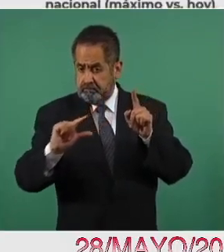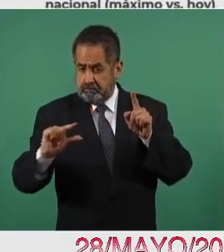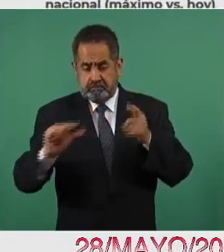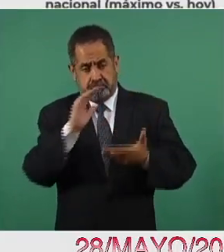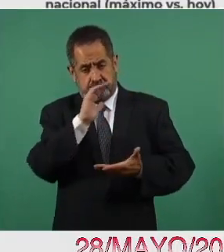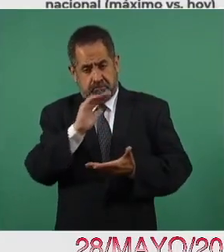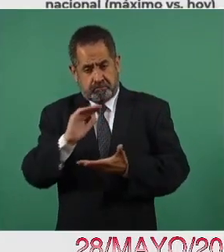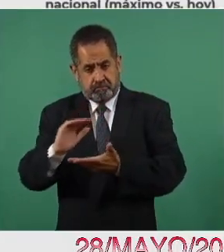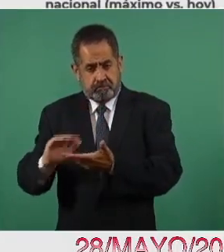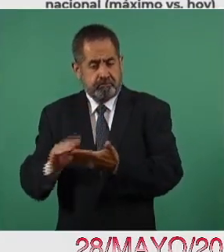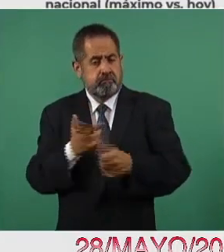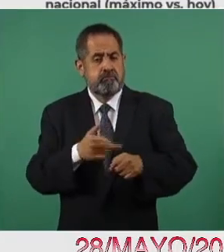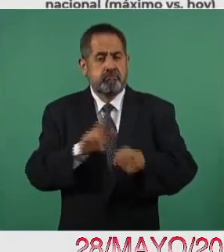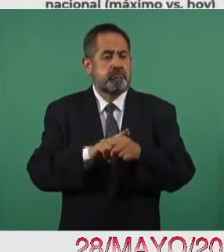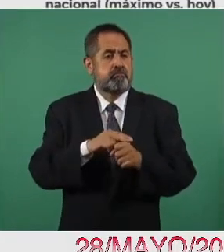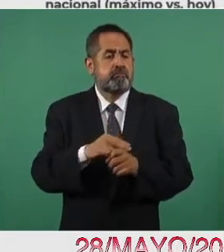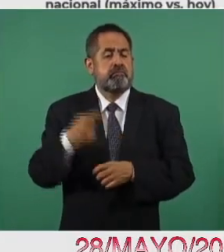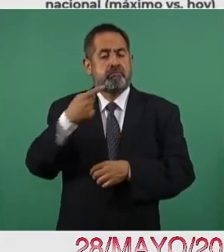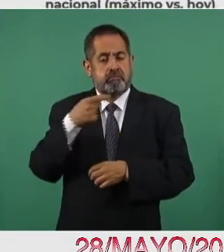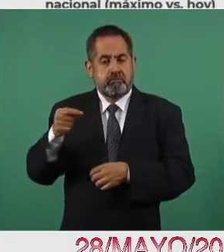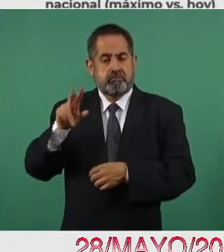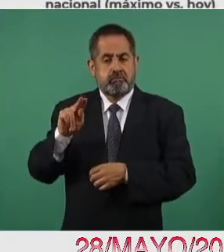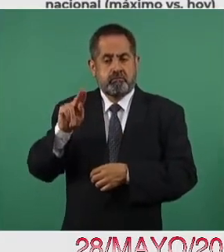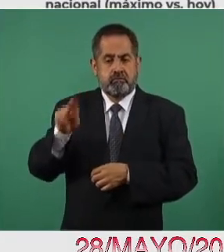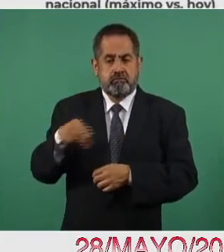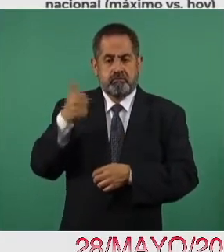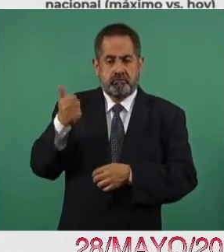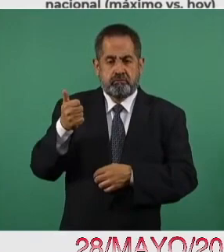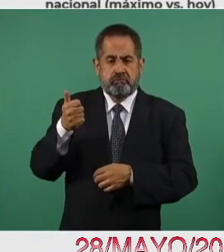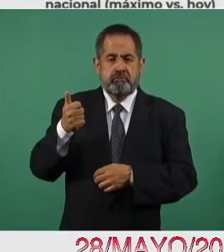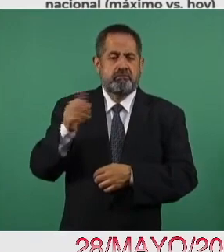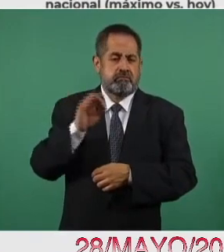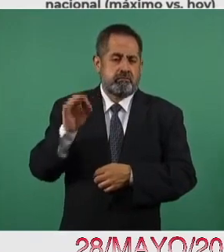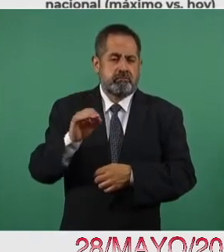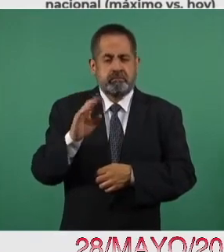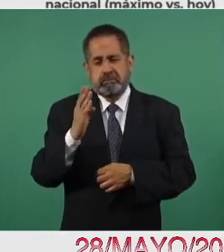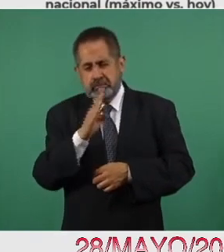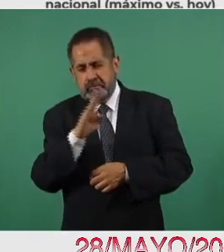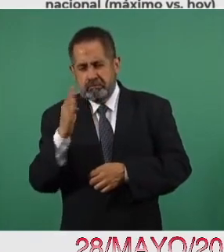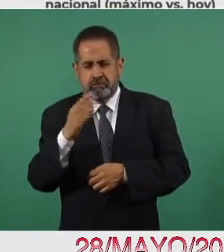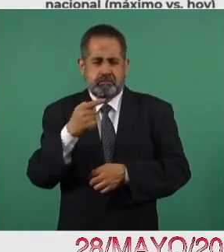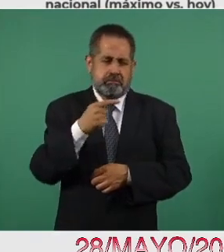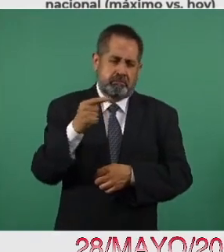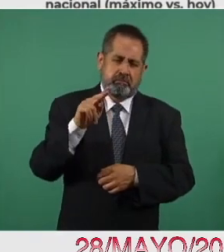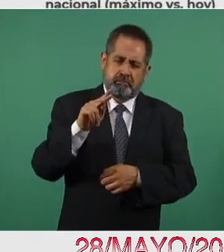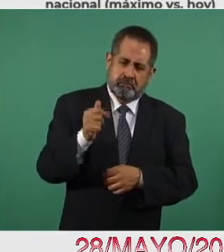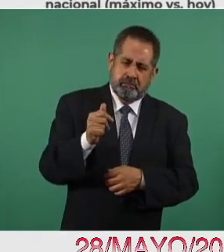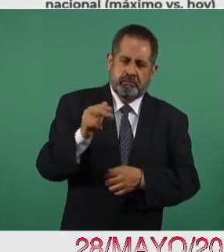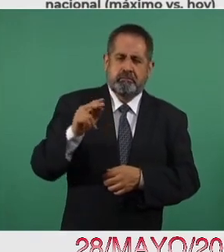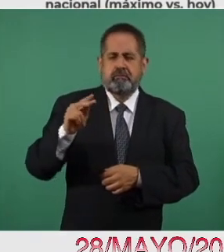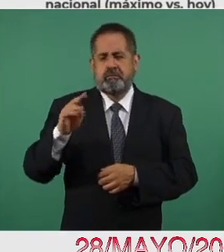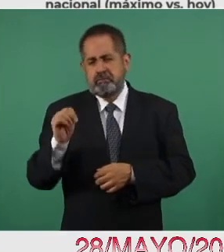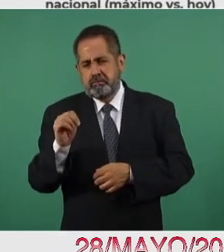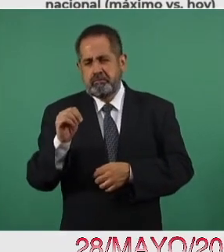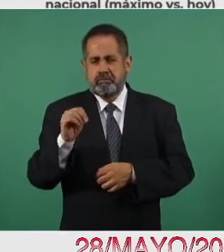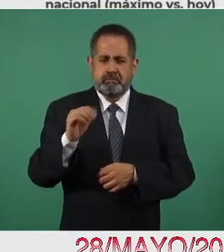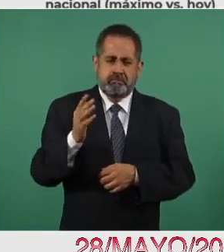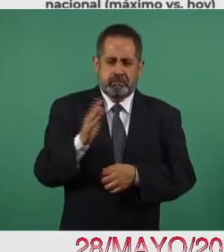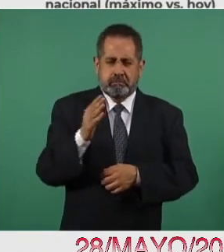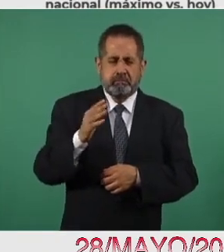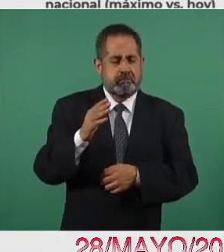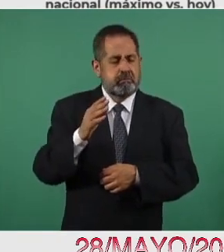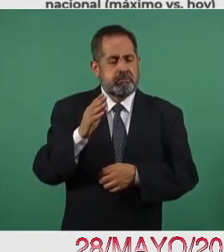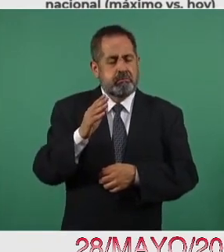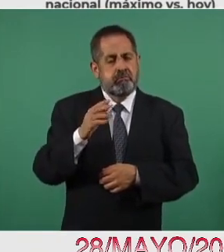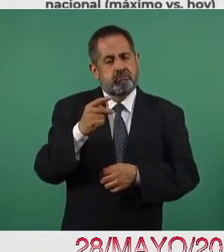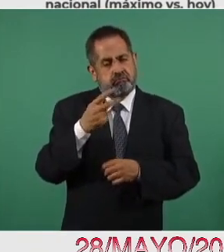acumulado de menos 86 por ciento. Ha ido fluctuando menos 86 a menos 89, pero es una reducción muy sustancial